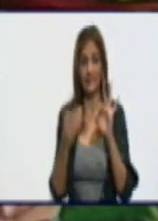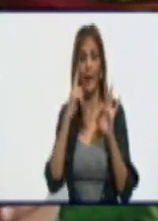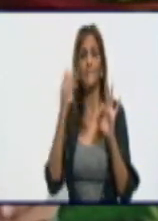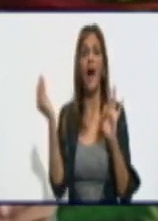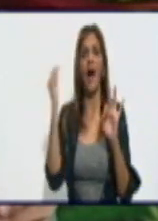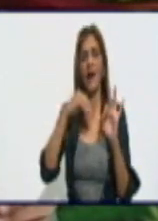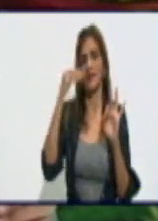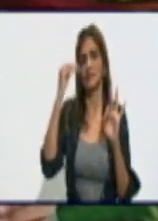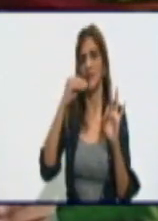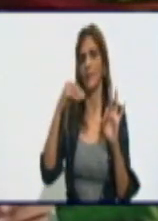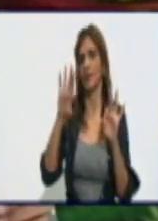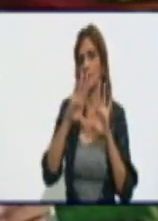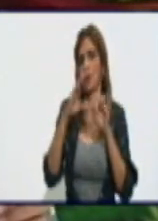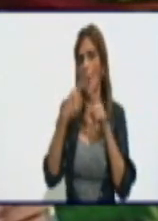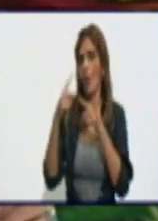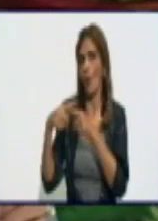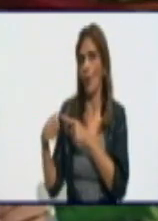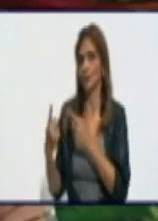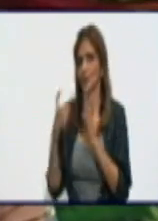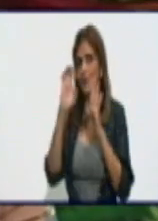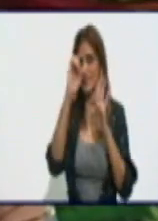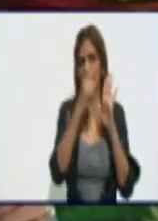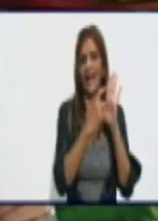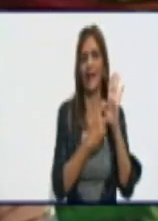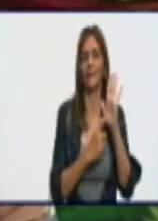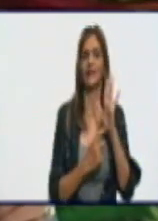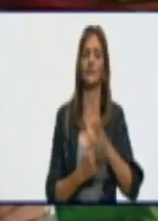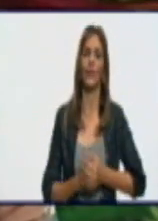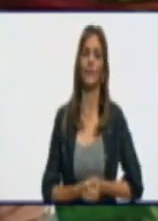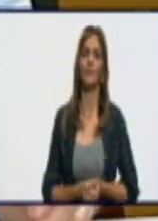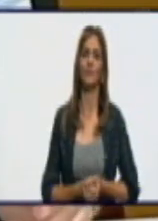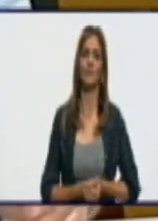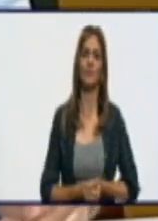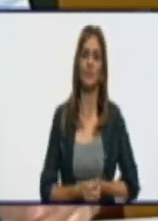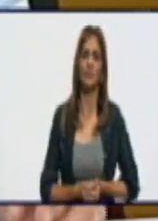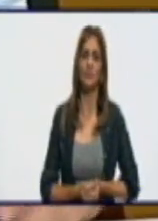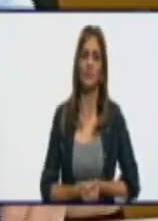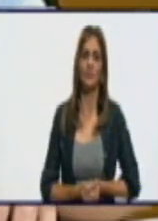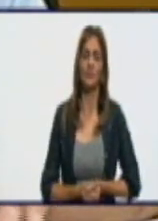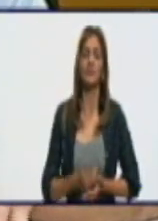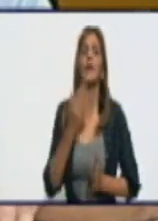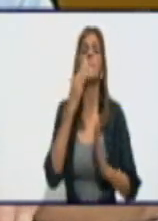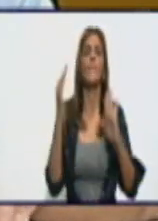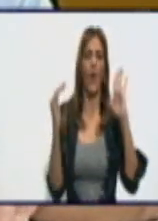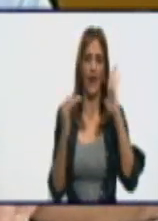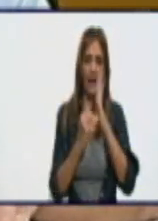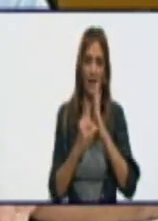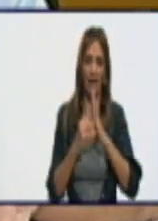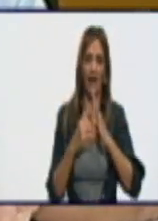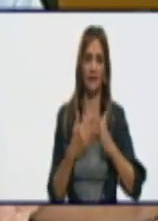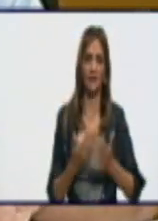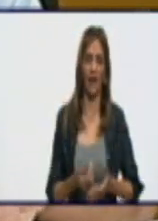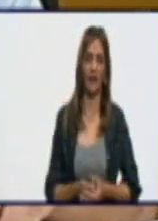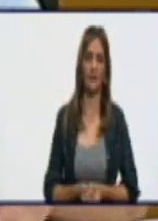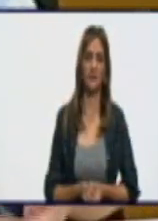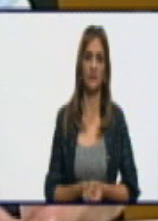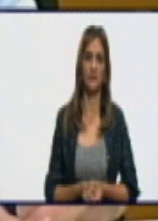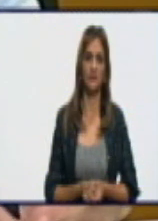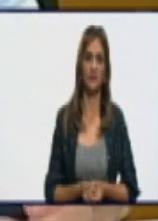hace solo unos minutos. Bien, buenas tardes, Yunel, y los televidentes que están en sintonía